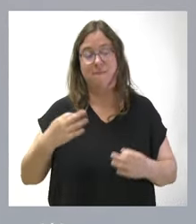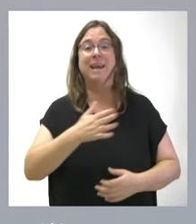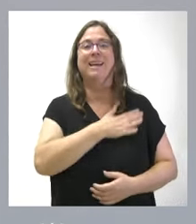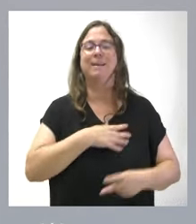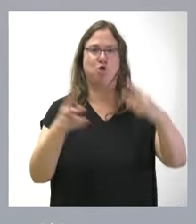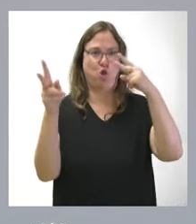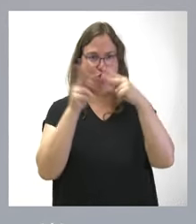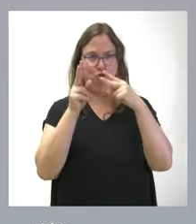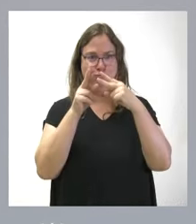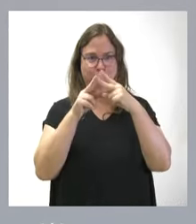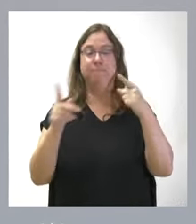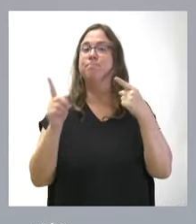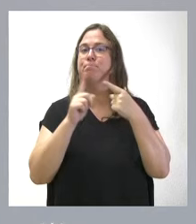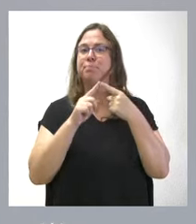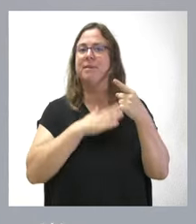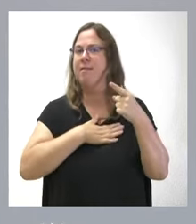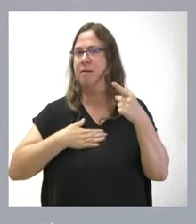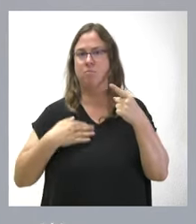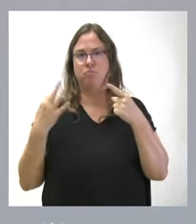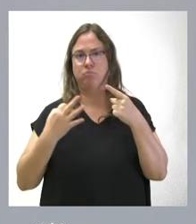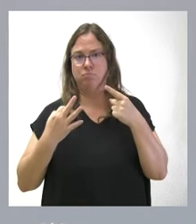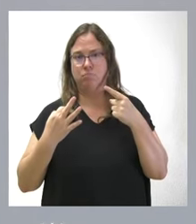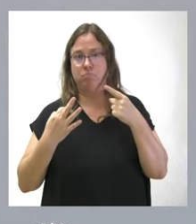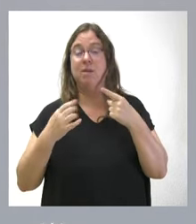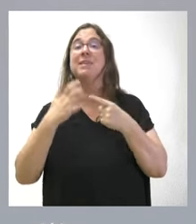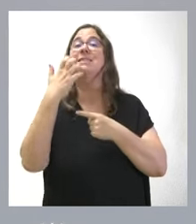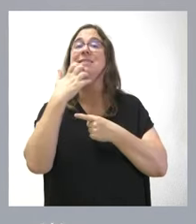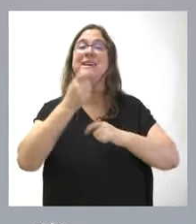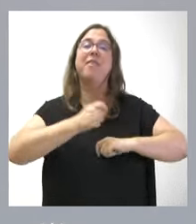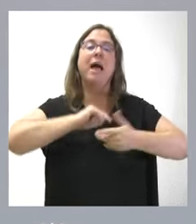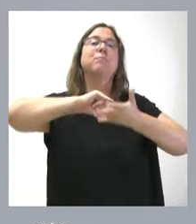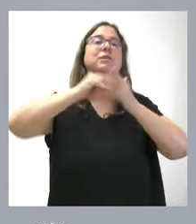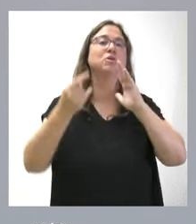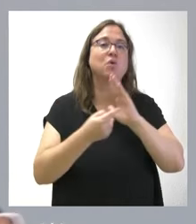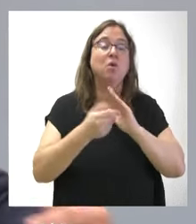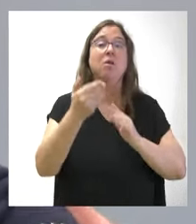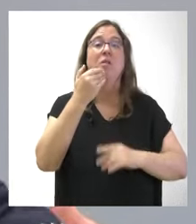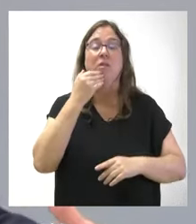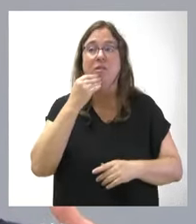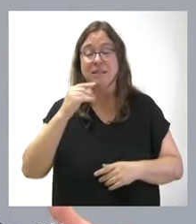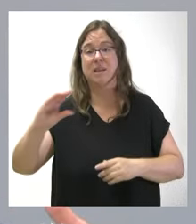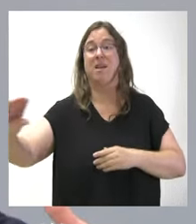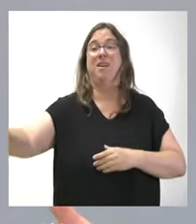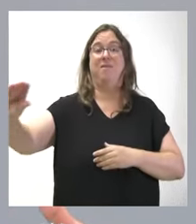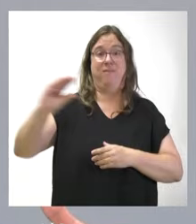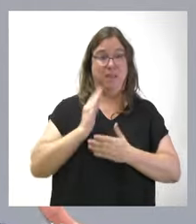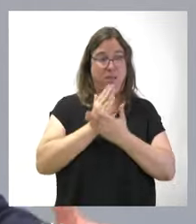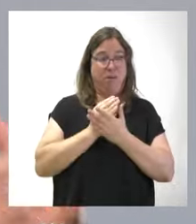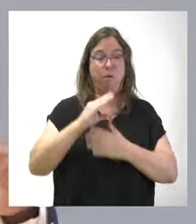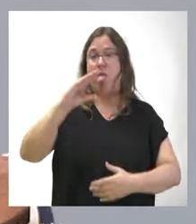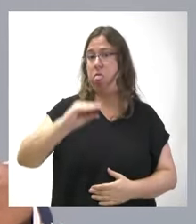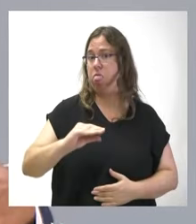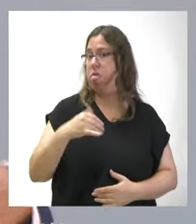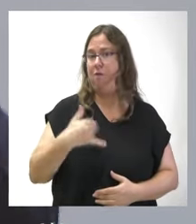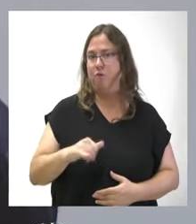cosas. Aspiramos, primero, a que se solucione la infrafinanciación que tenemos las comunidades autónomas. Y con